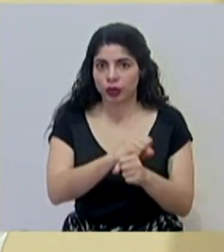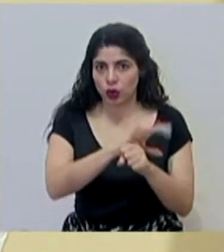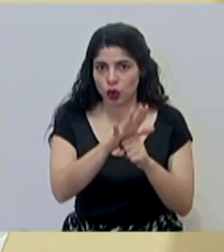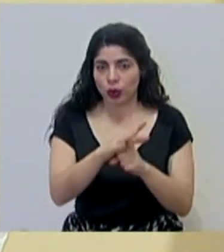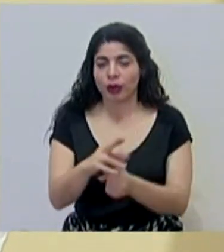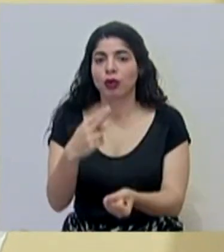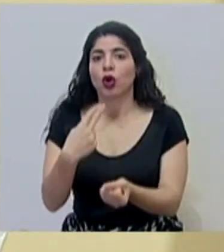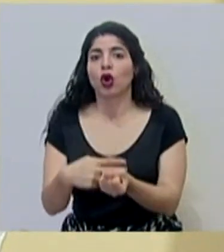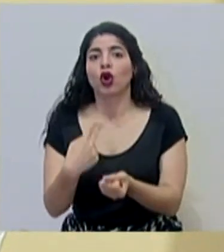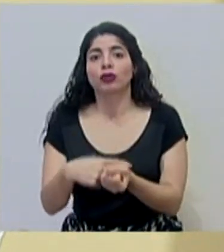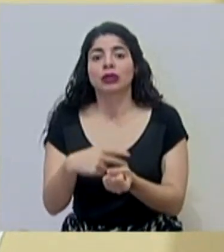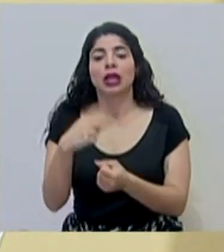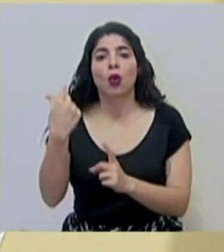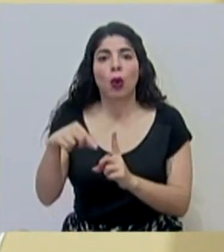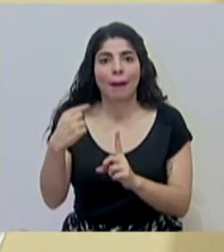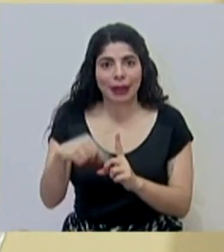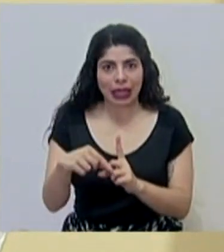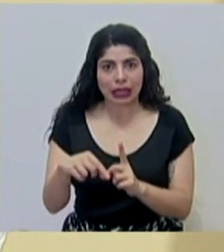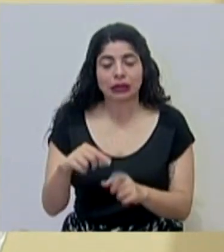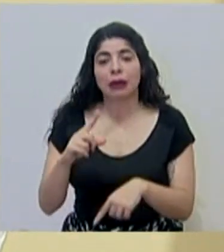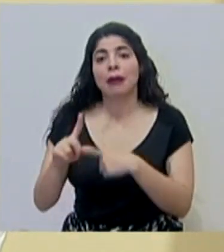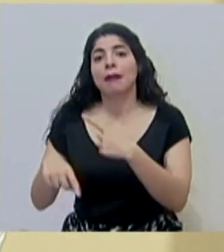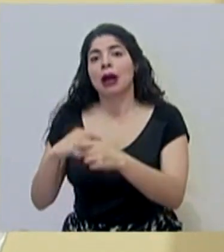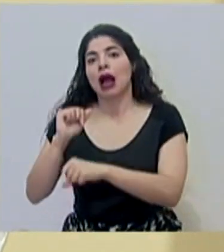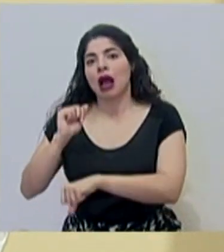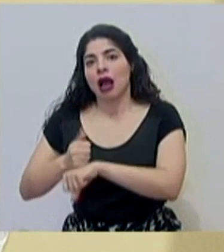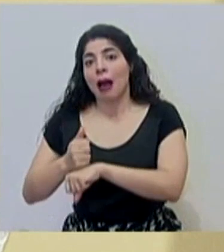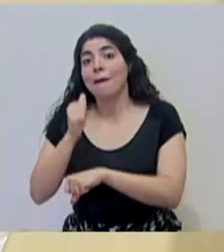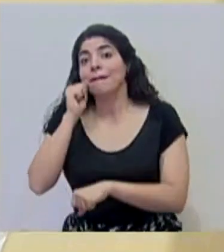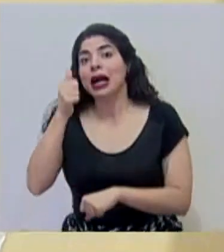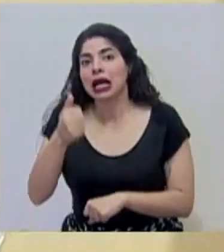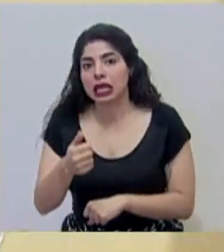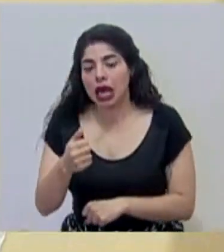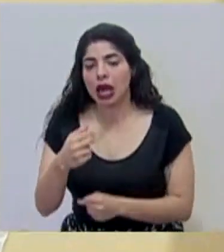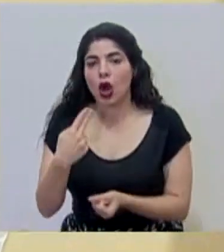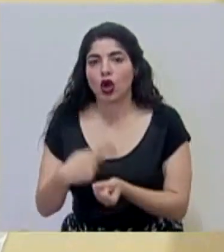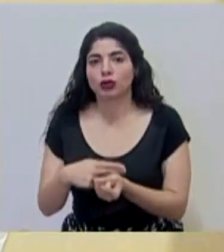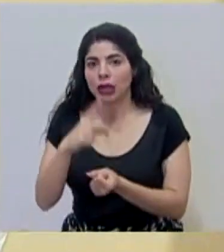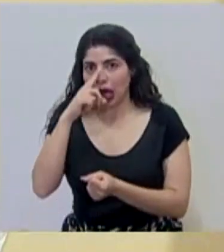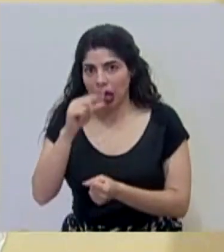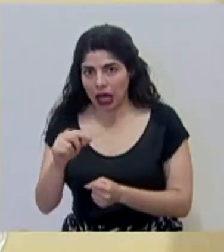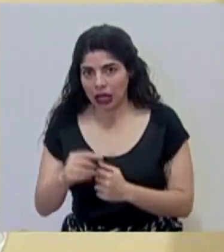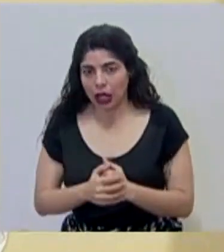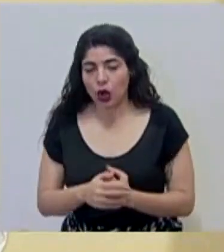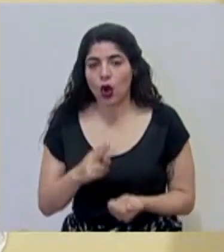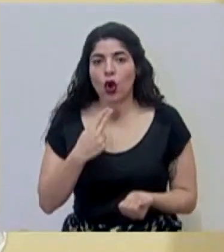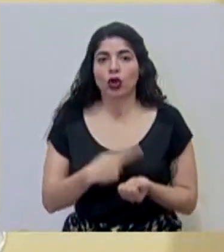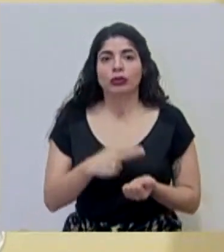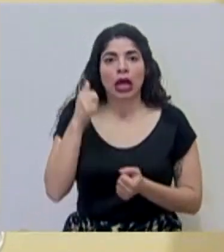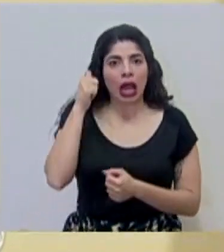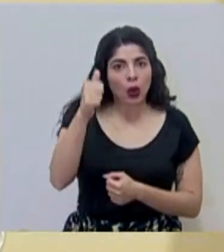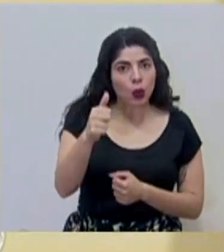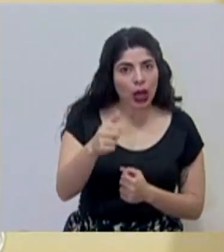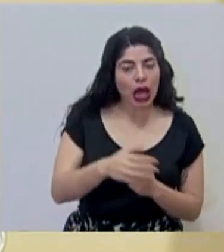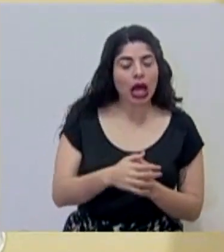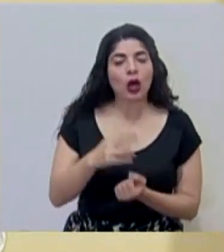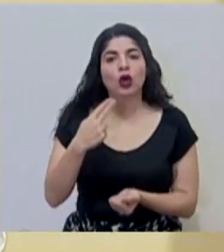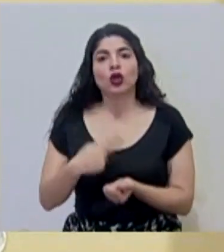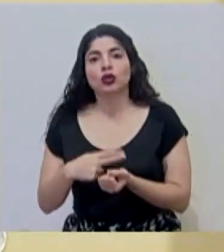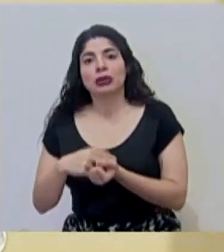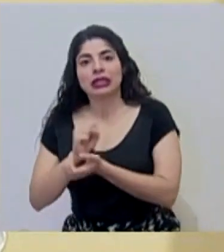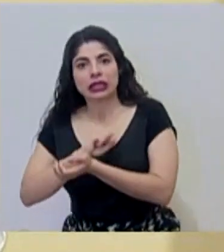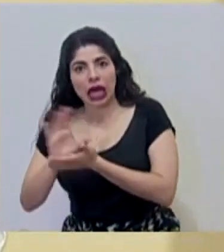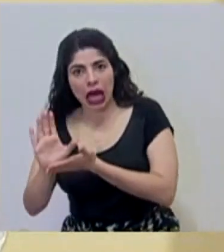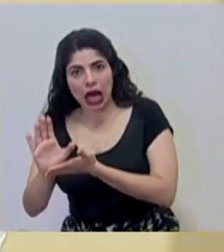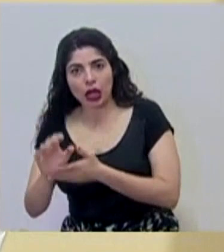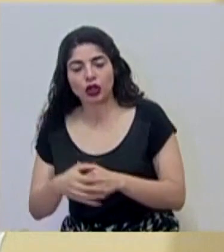en el hospital de Guápiles. Vamos a instalar a partir de mañana en el hospital Calderón Guardia, en el hospital de La Juela, en el hospital de